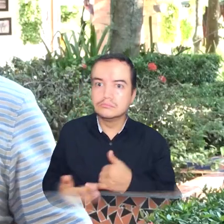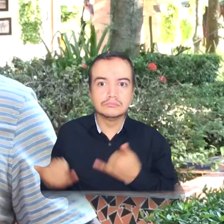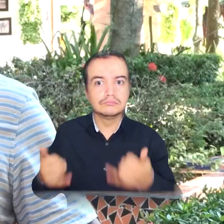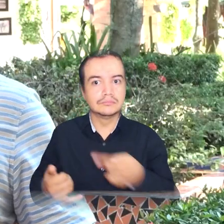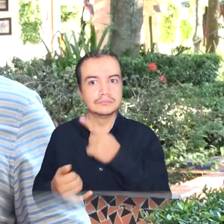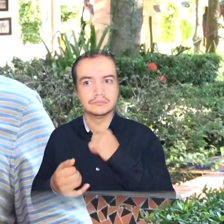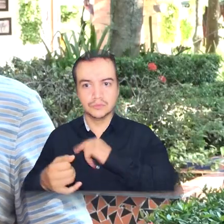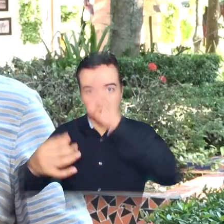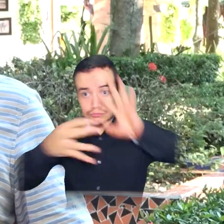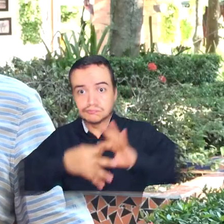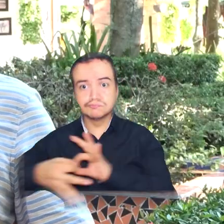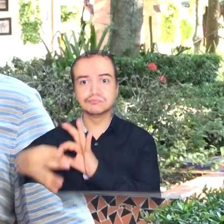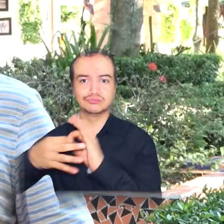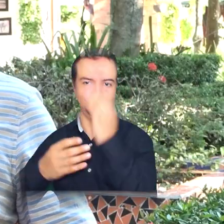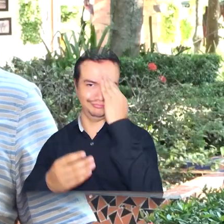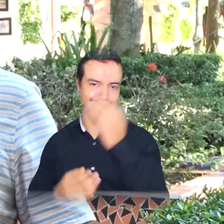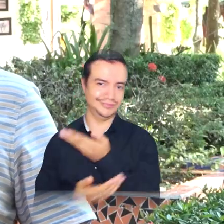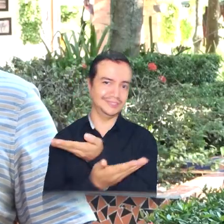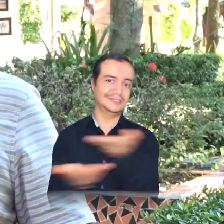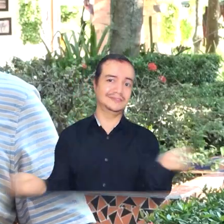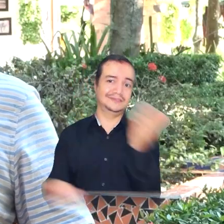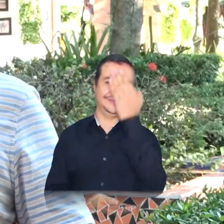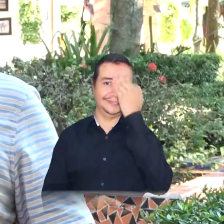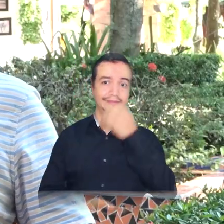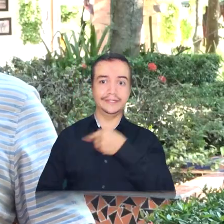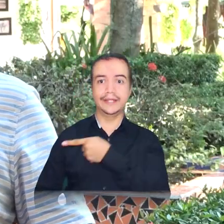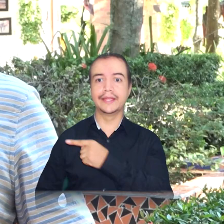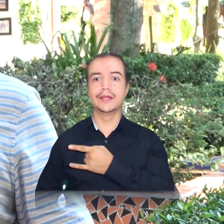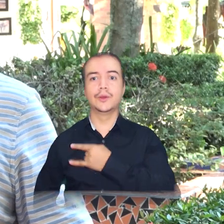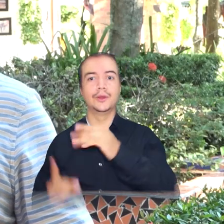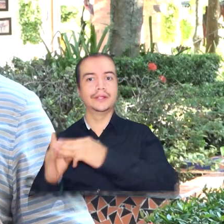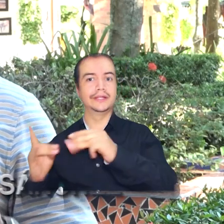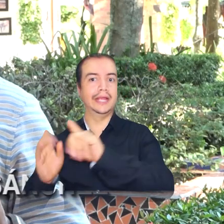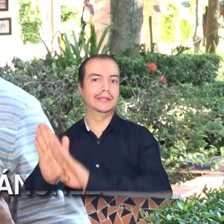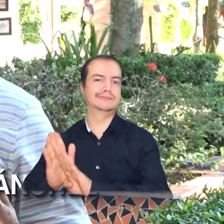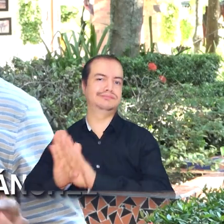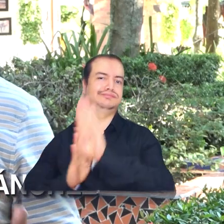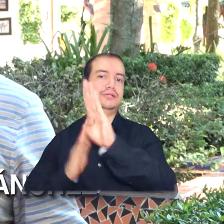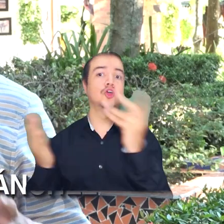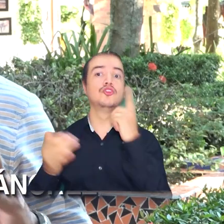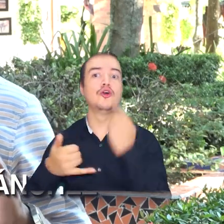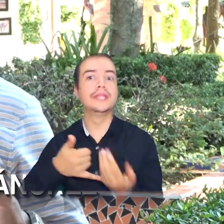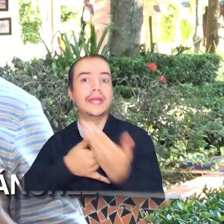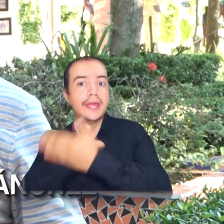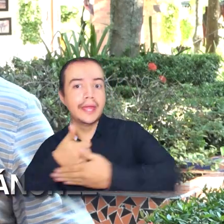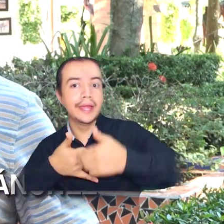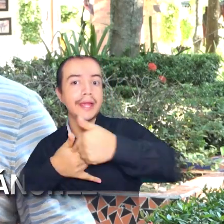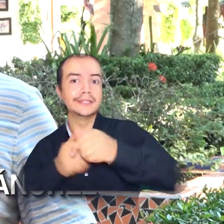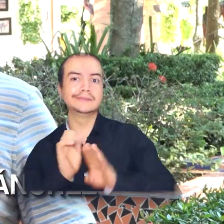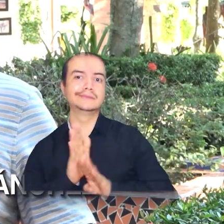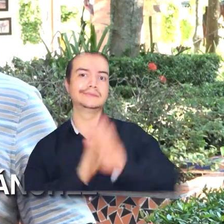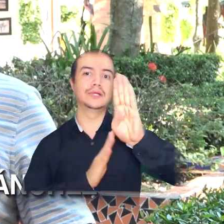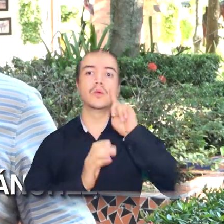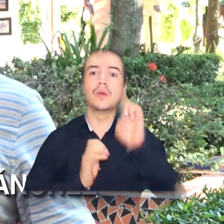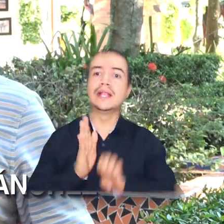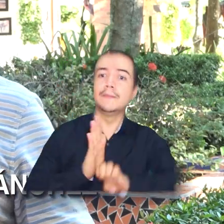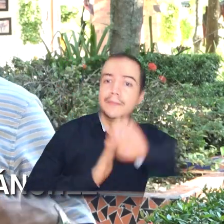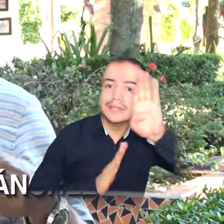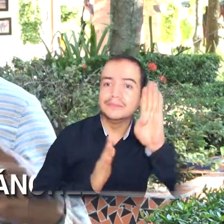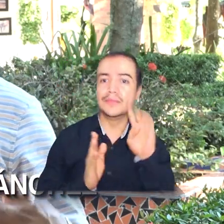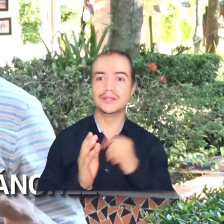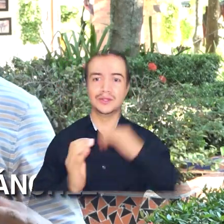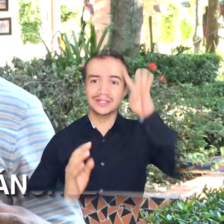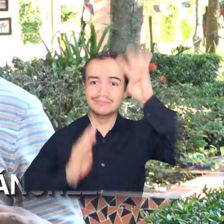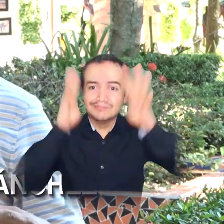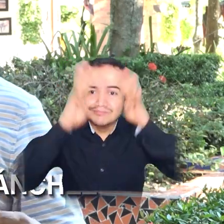articulación que hacemos con nuestra Universidad del Magdalena que para nadie es un secreto, que va a la vanguardia a nivel nacional en materia de